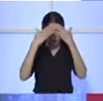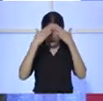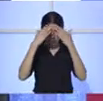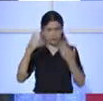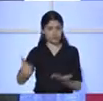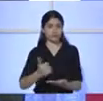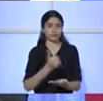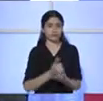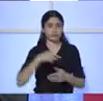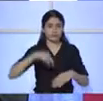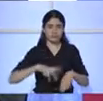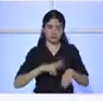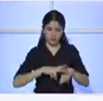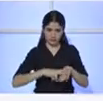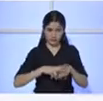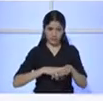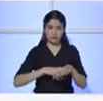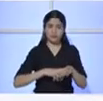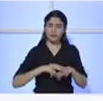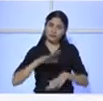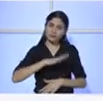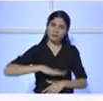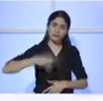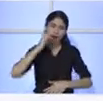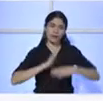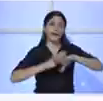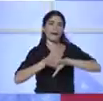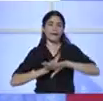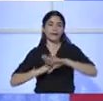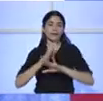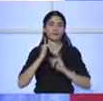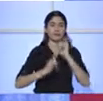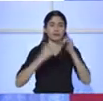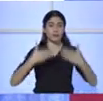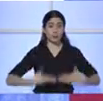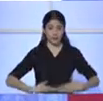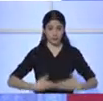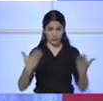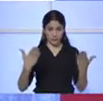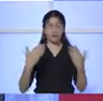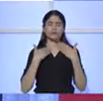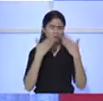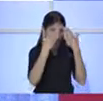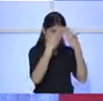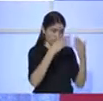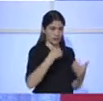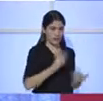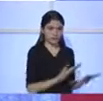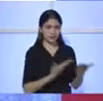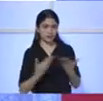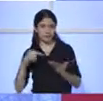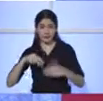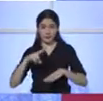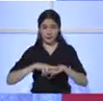este mano a mano con la ciudadanía y el acceso a la información pública, por sobre todo. Muchas gracias a vos, Ernesto, por la invitación y a la TV